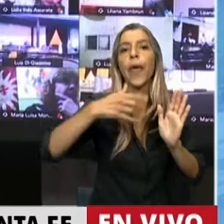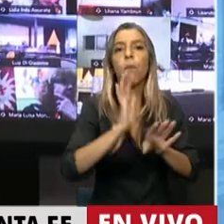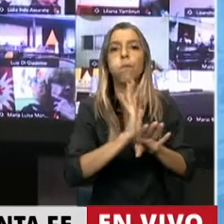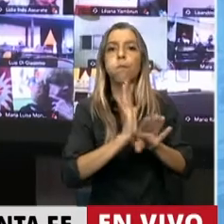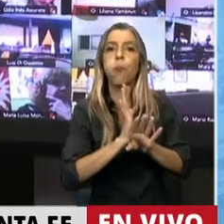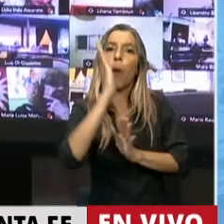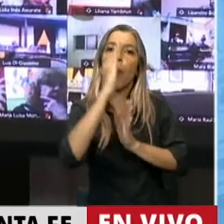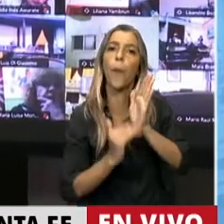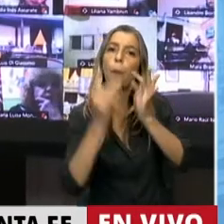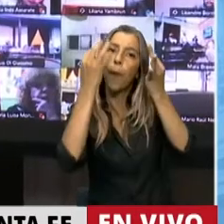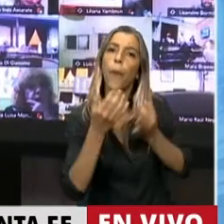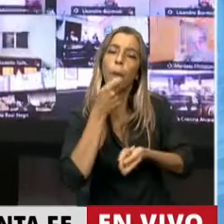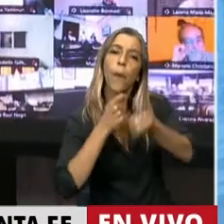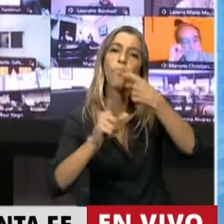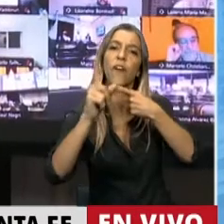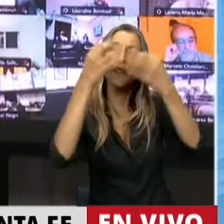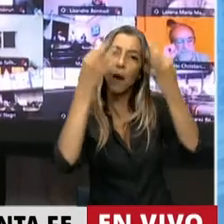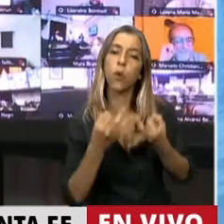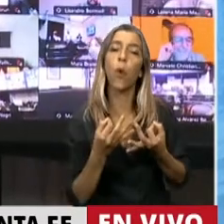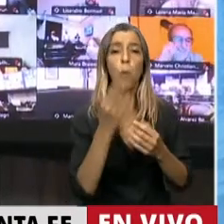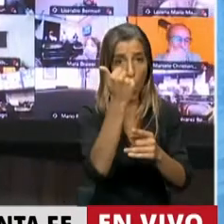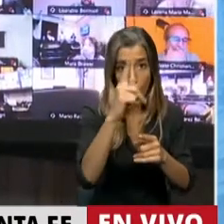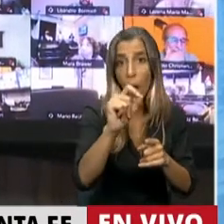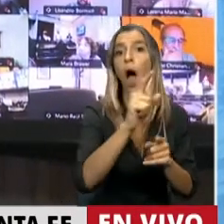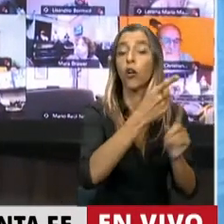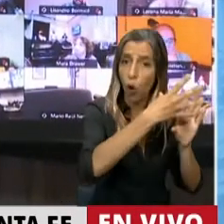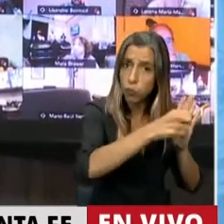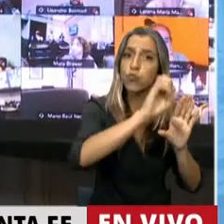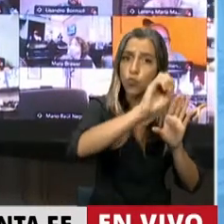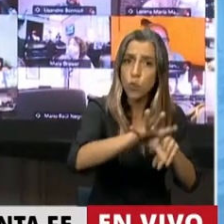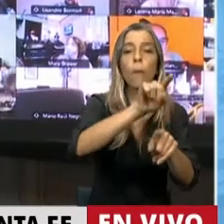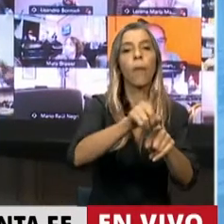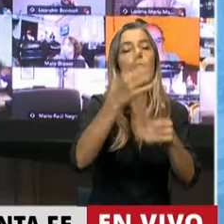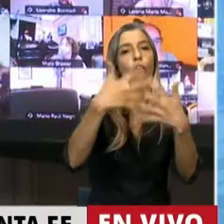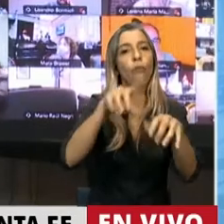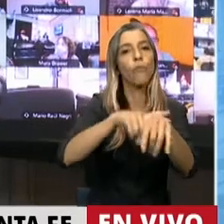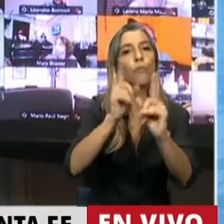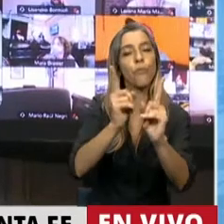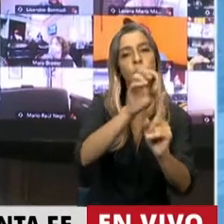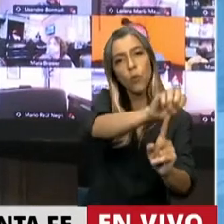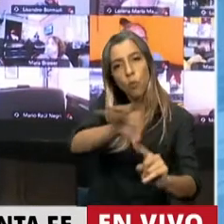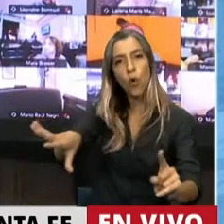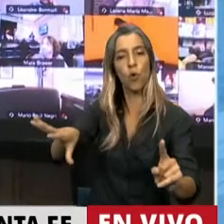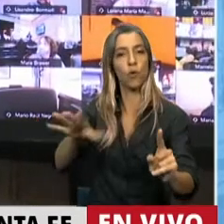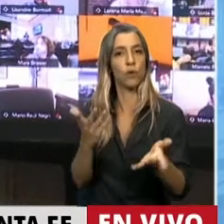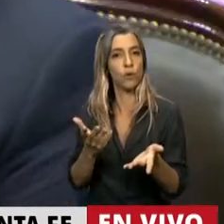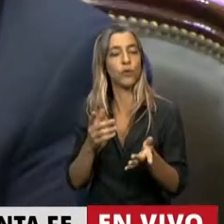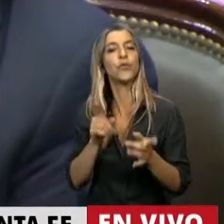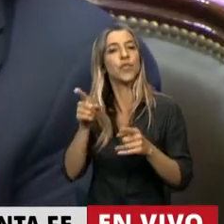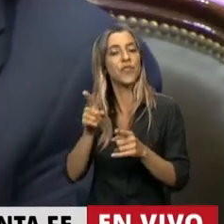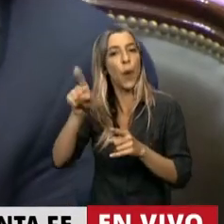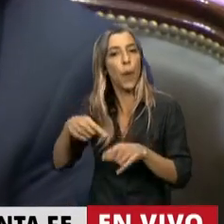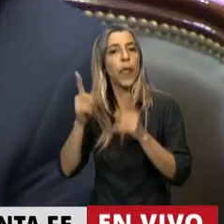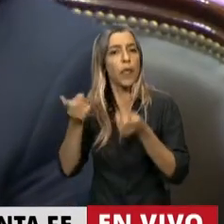alentando mediante este proceso la bancarización y el uso de la tarjeta de débito. Ni hablar con el contexto de la pandemia, en el contexto de la